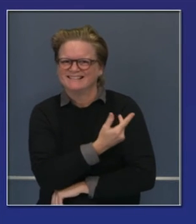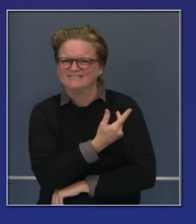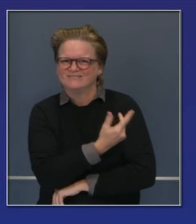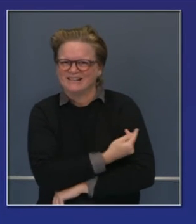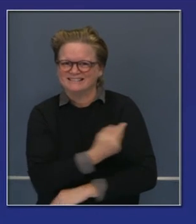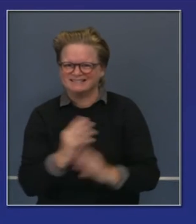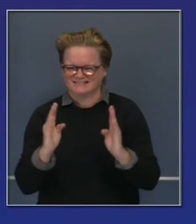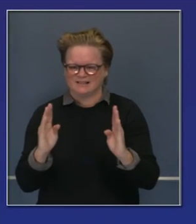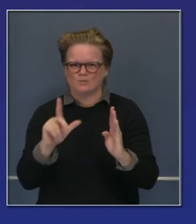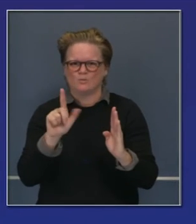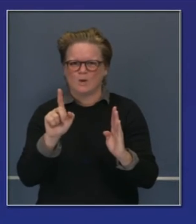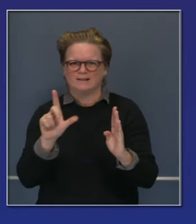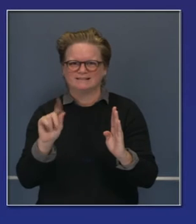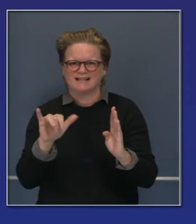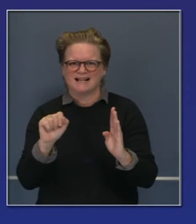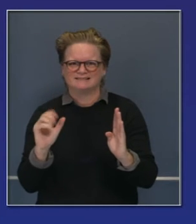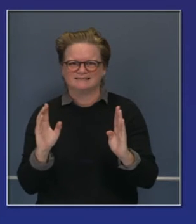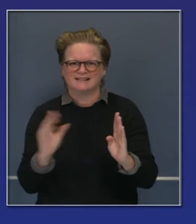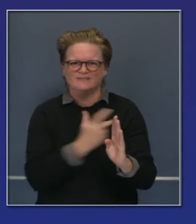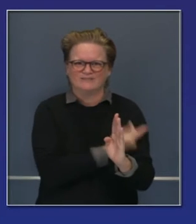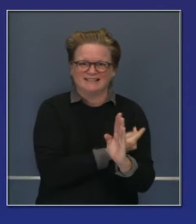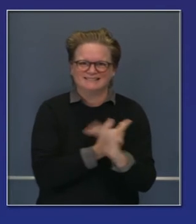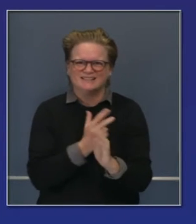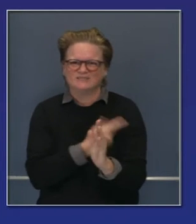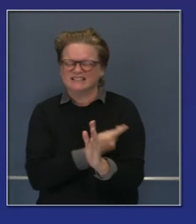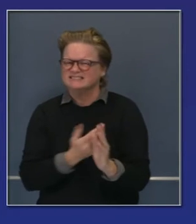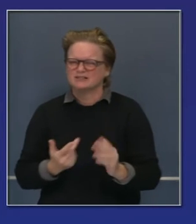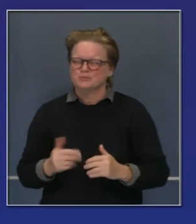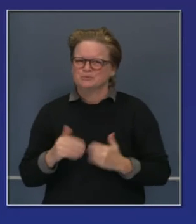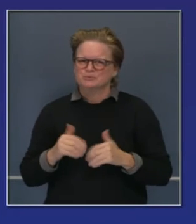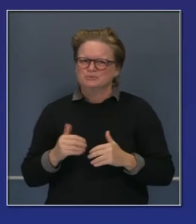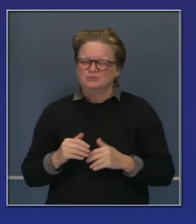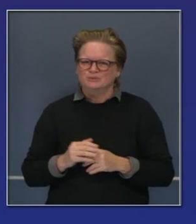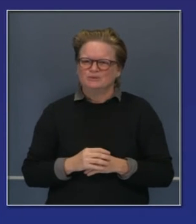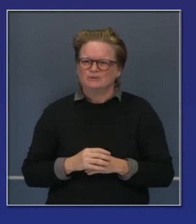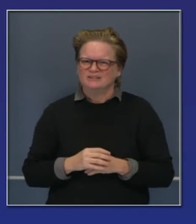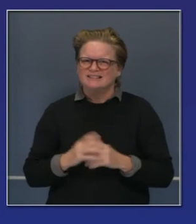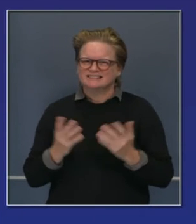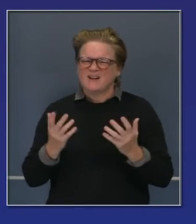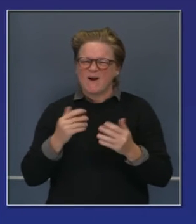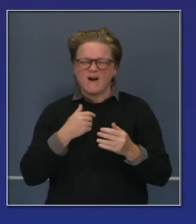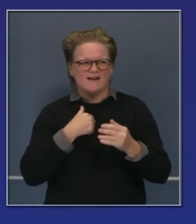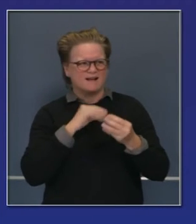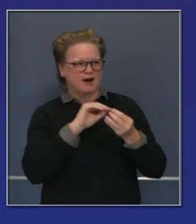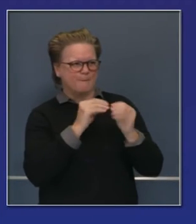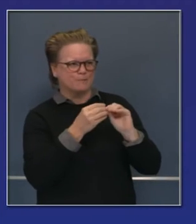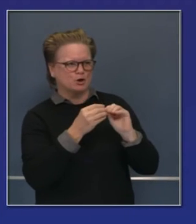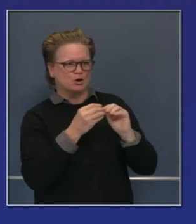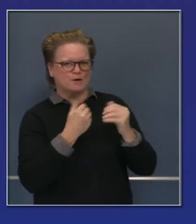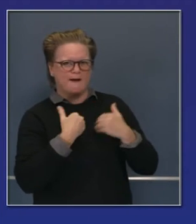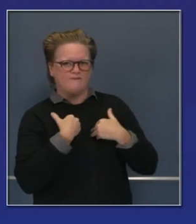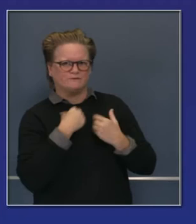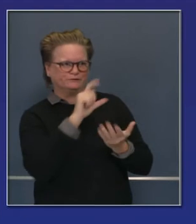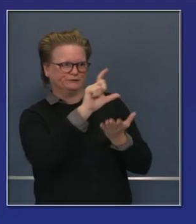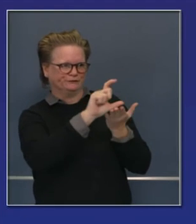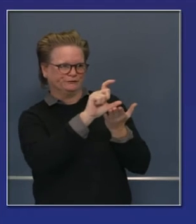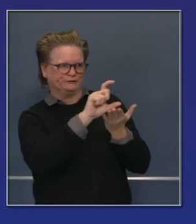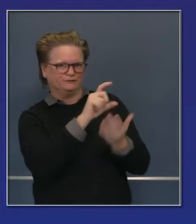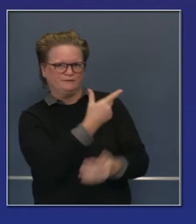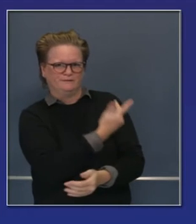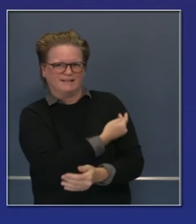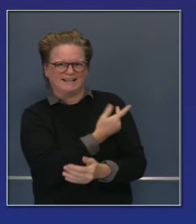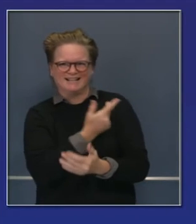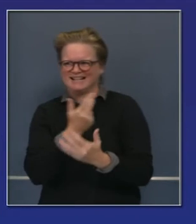eso, ni siquiera podremos cubrir a todos los trabajadores de salubridad en el estado de California. Así que hay que ponerlo en perspectiva,